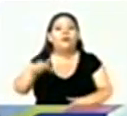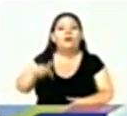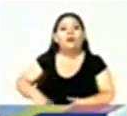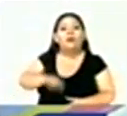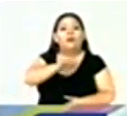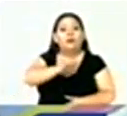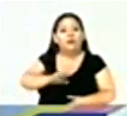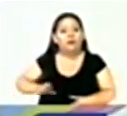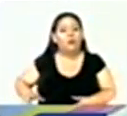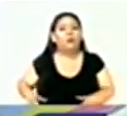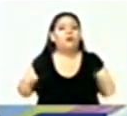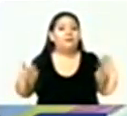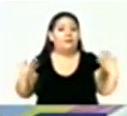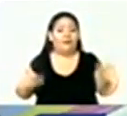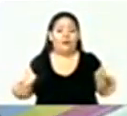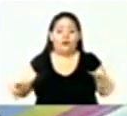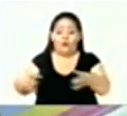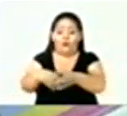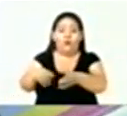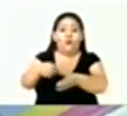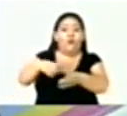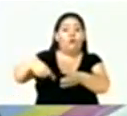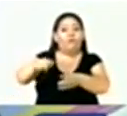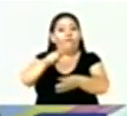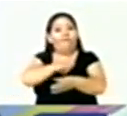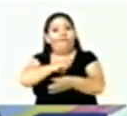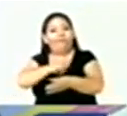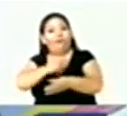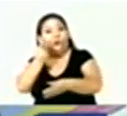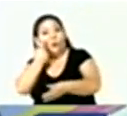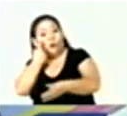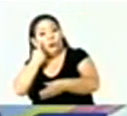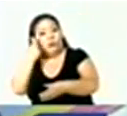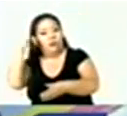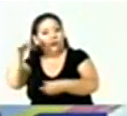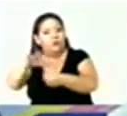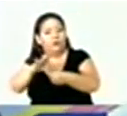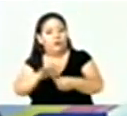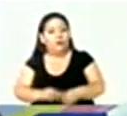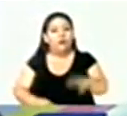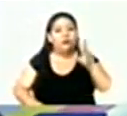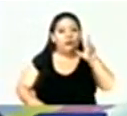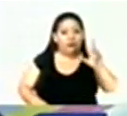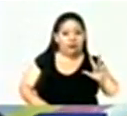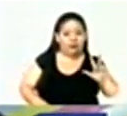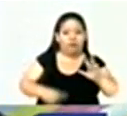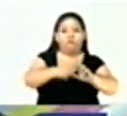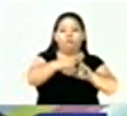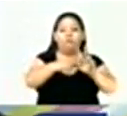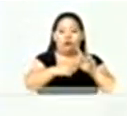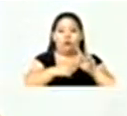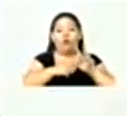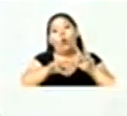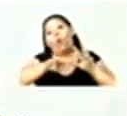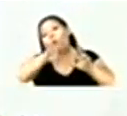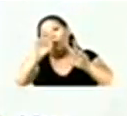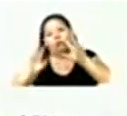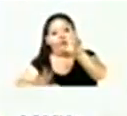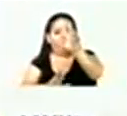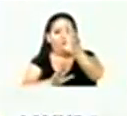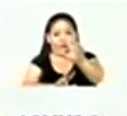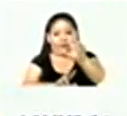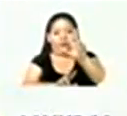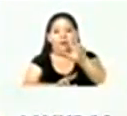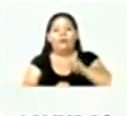ya tiene la Junta Electoral de Voto en el Exterior y está conformada con tres personas, propietarias e igual número de